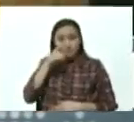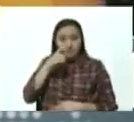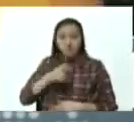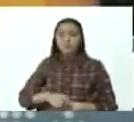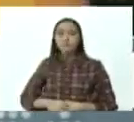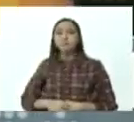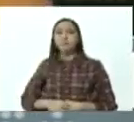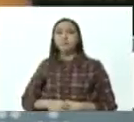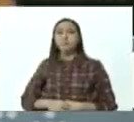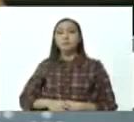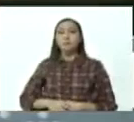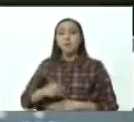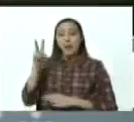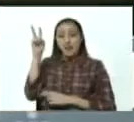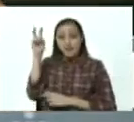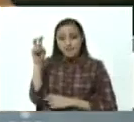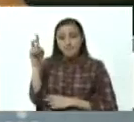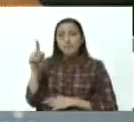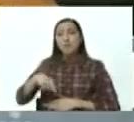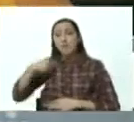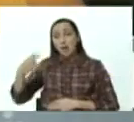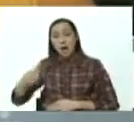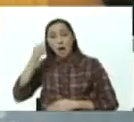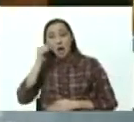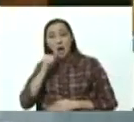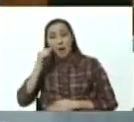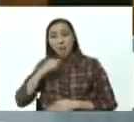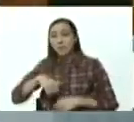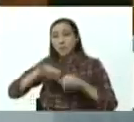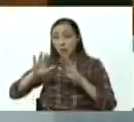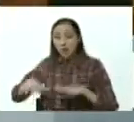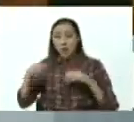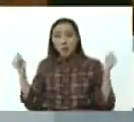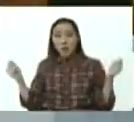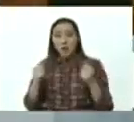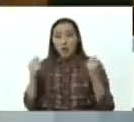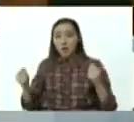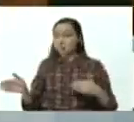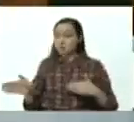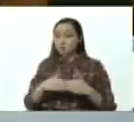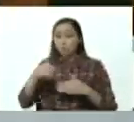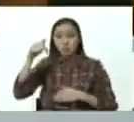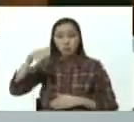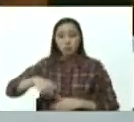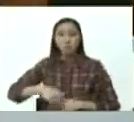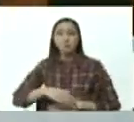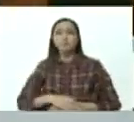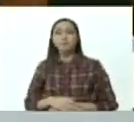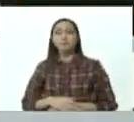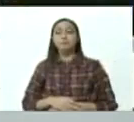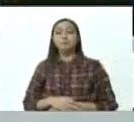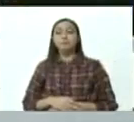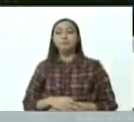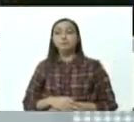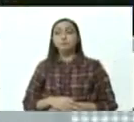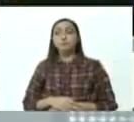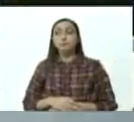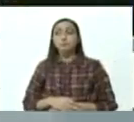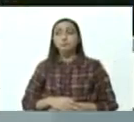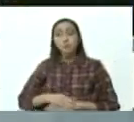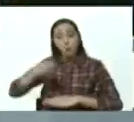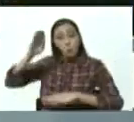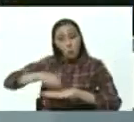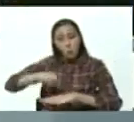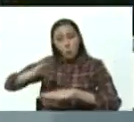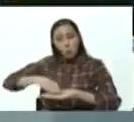viernes y sábado están suspendidas las campañas electorales nos toca convocar y